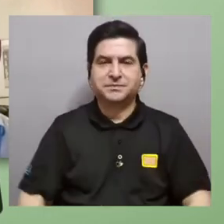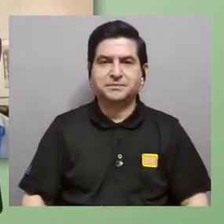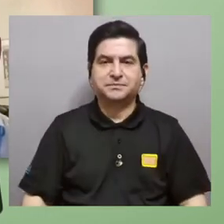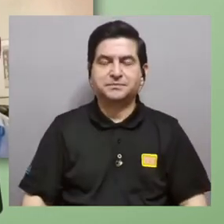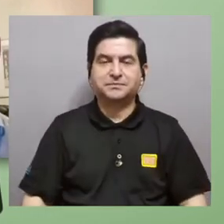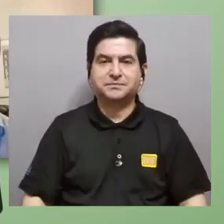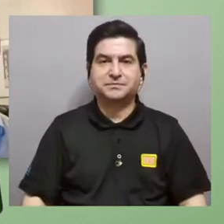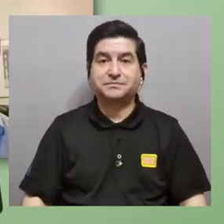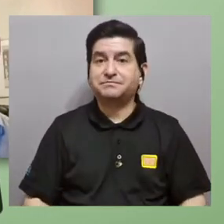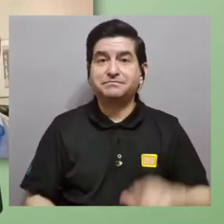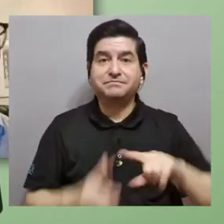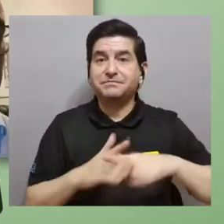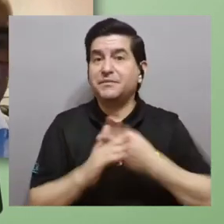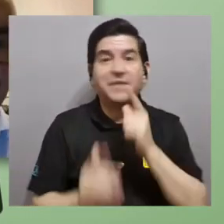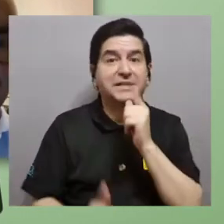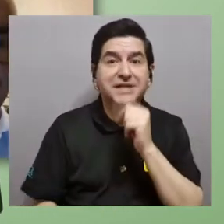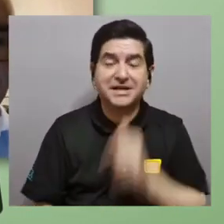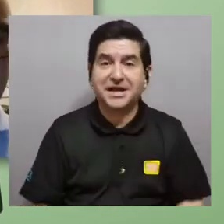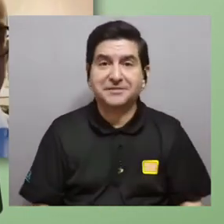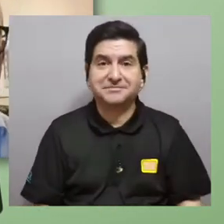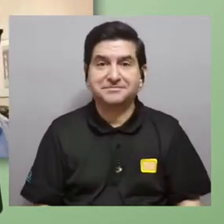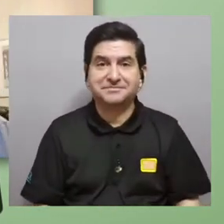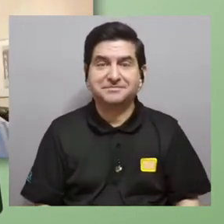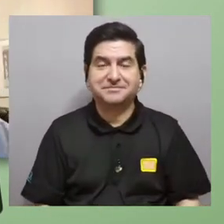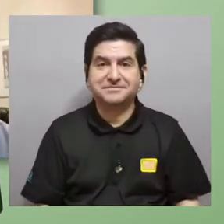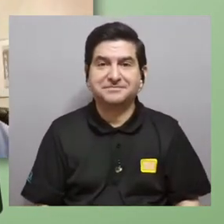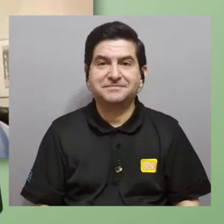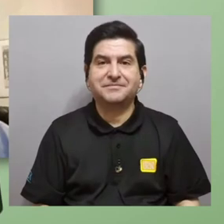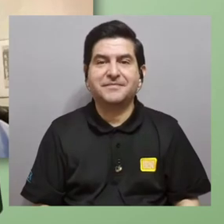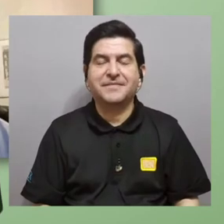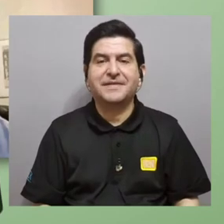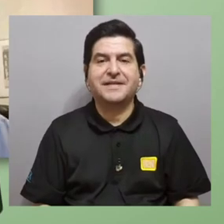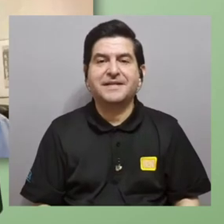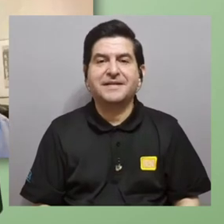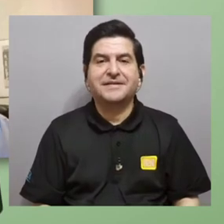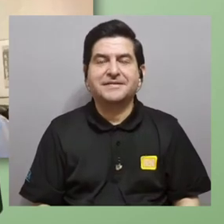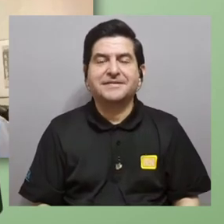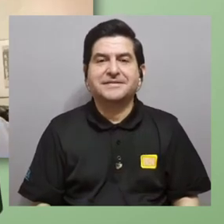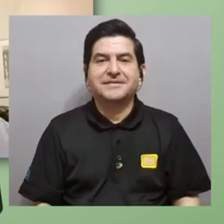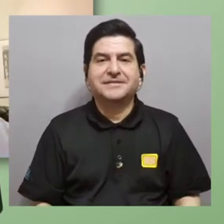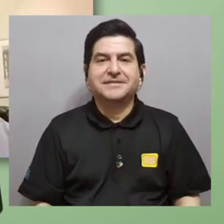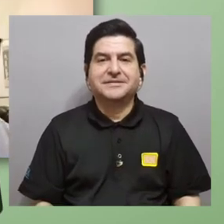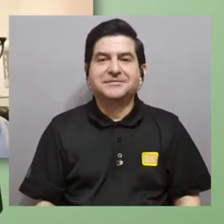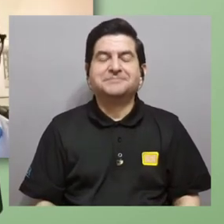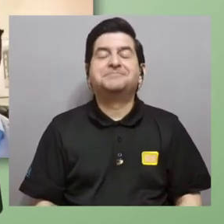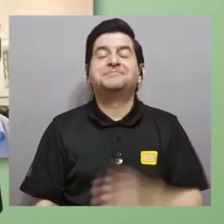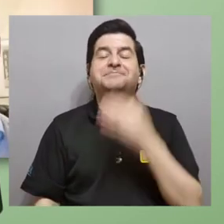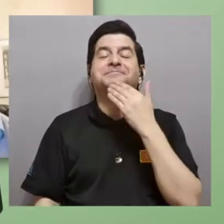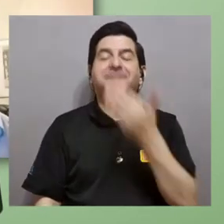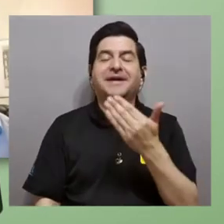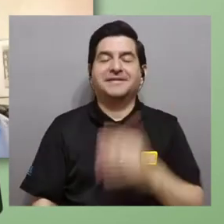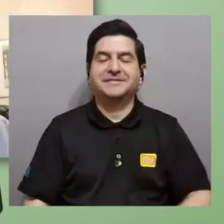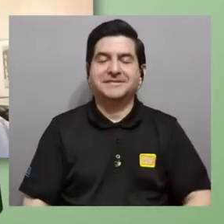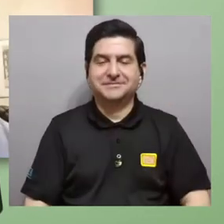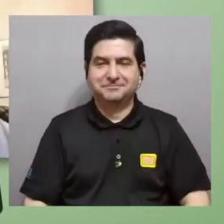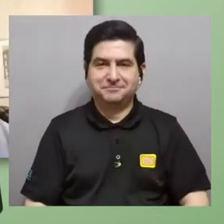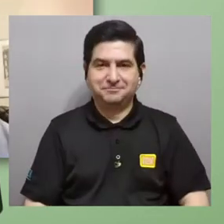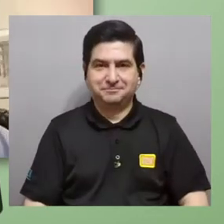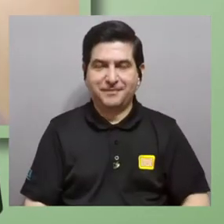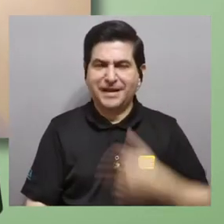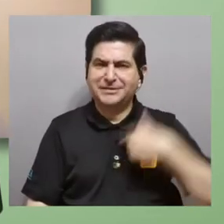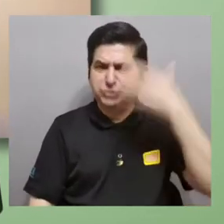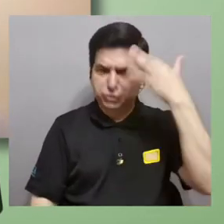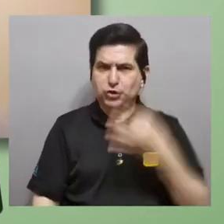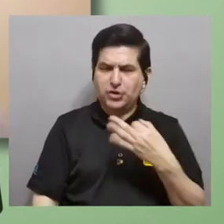quien quien comienza don Santiago por favor don Isaac adelante gracias bueno yo